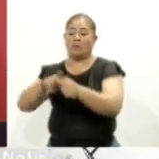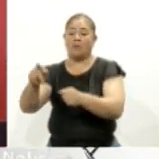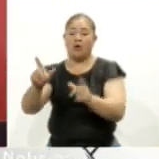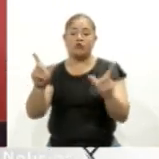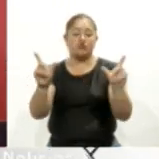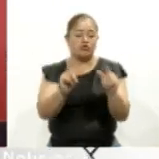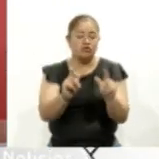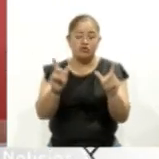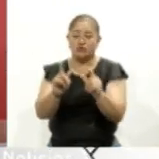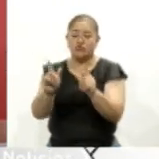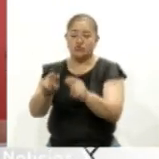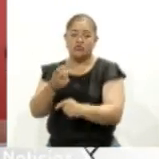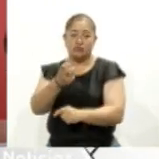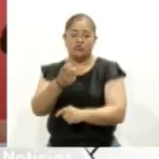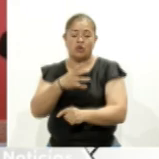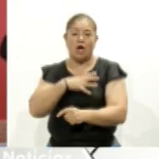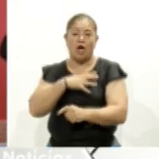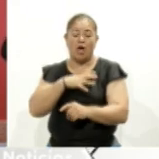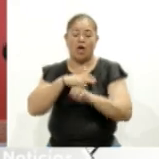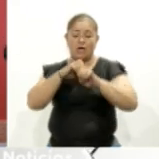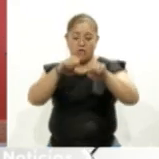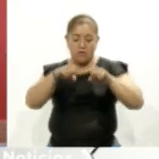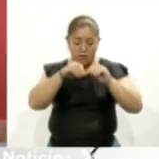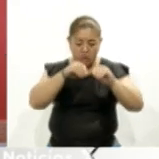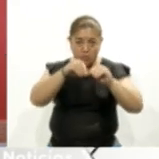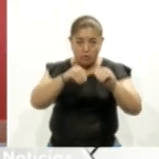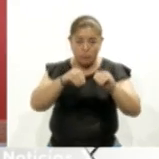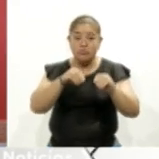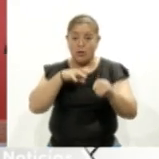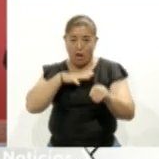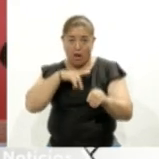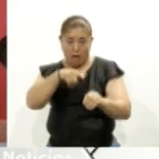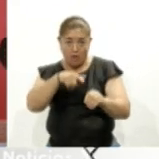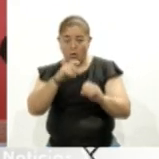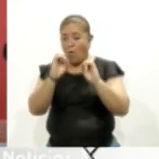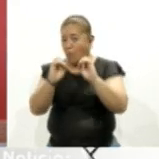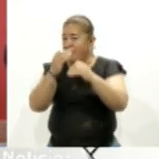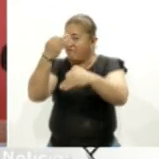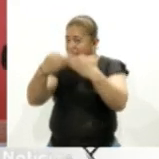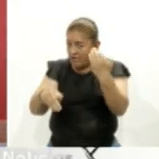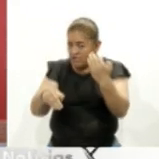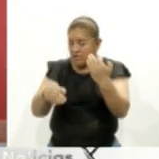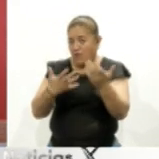equipos que tienen o les hacen falta,